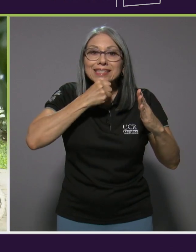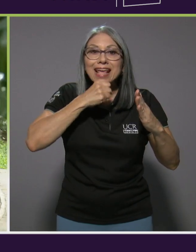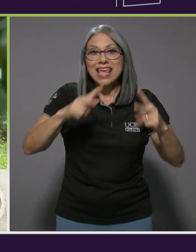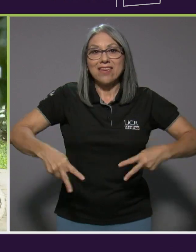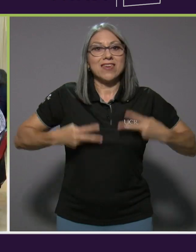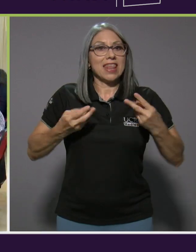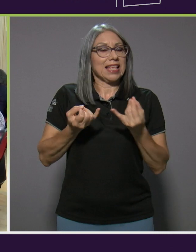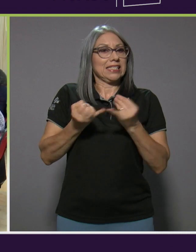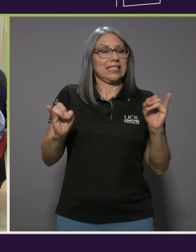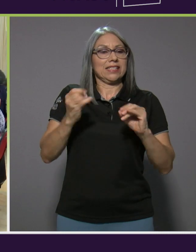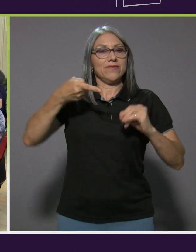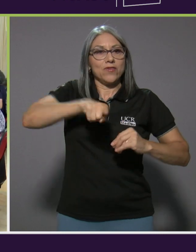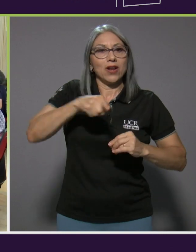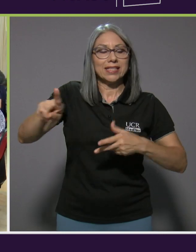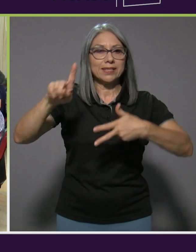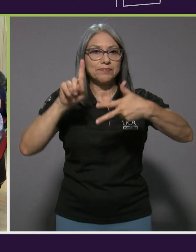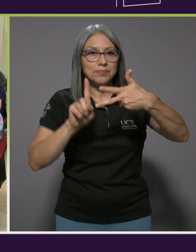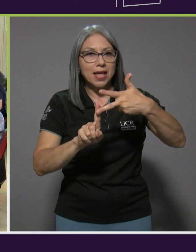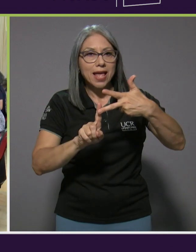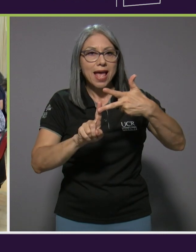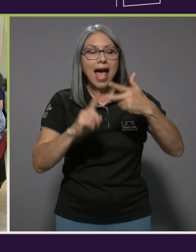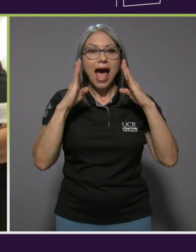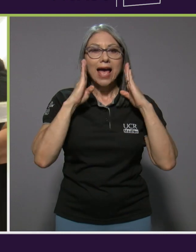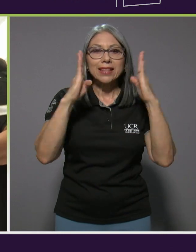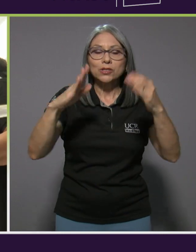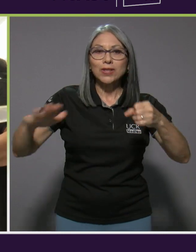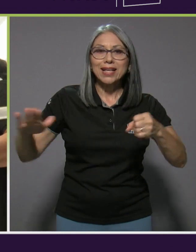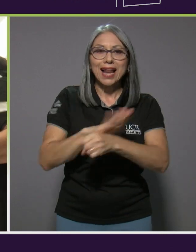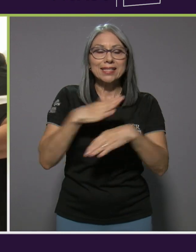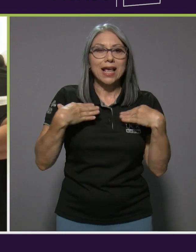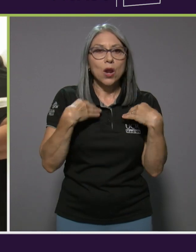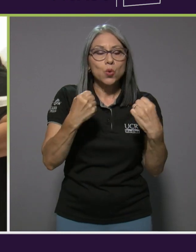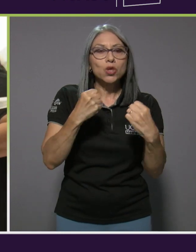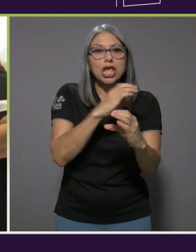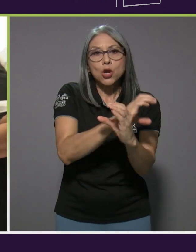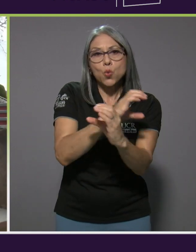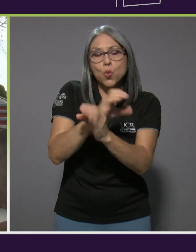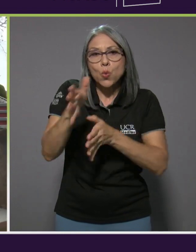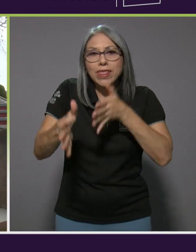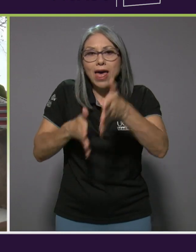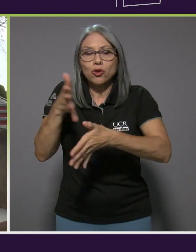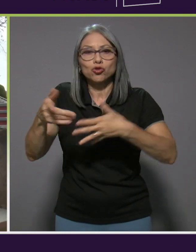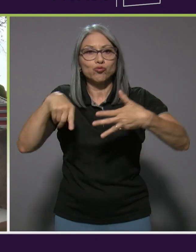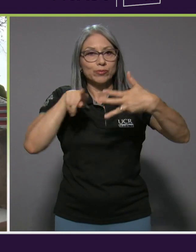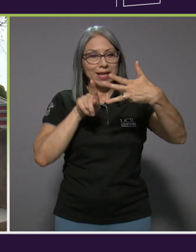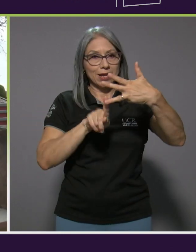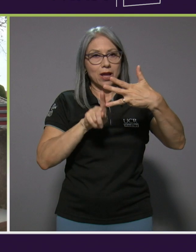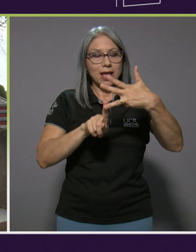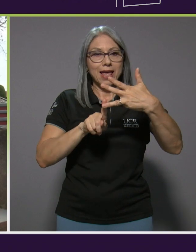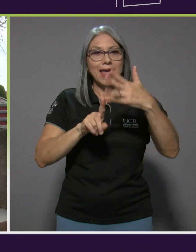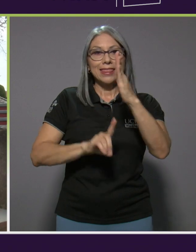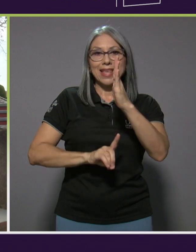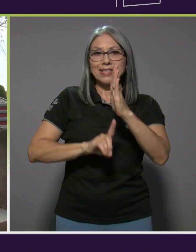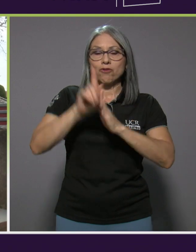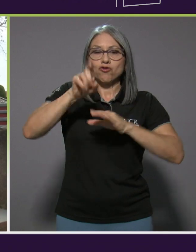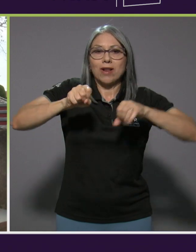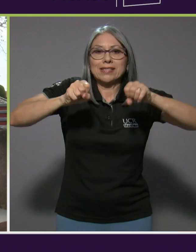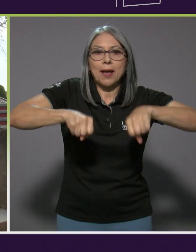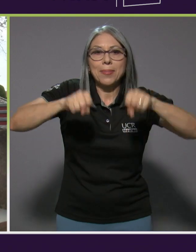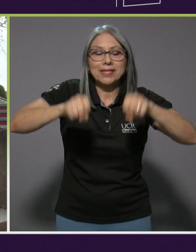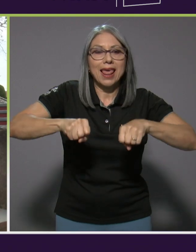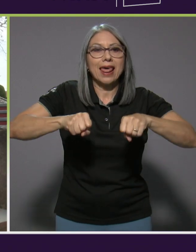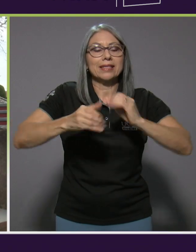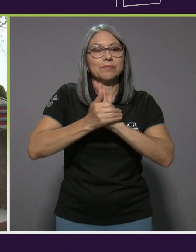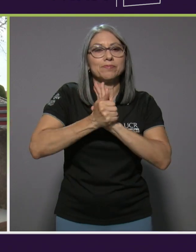Eje 3. Atención integral en salud y cuidados. Eje 4. Desarrollo de las capacidades de las